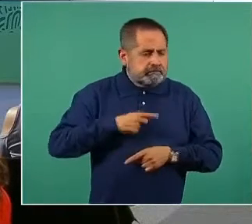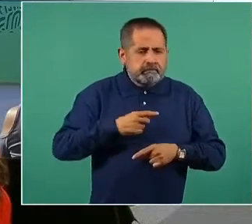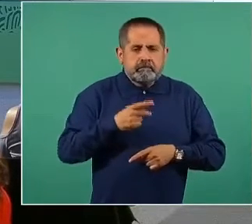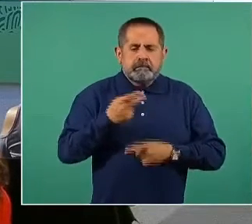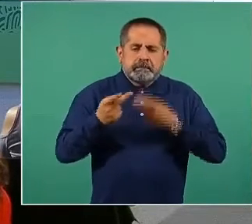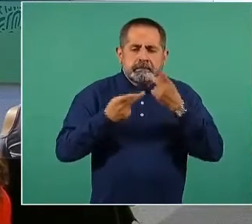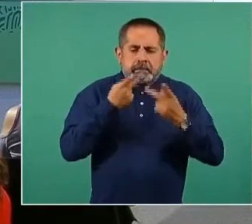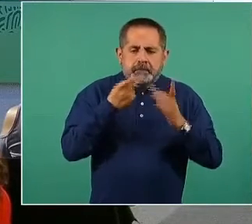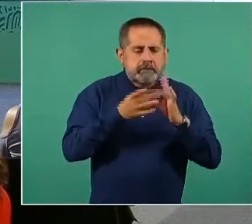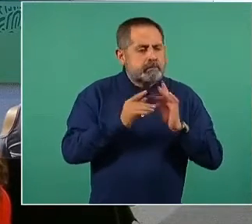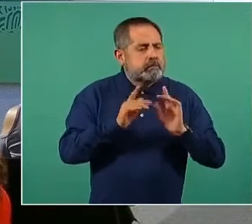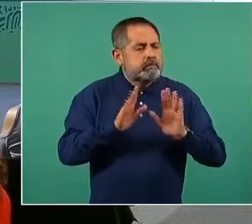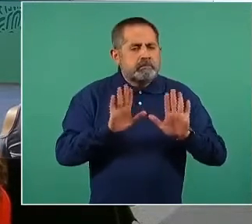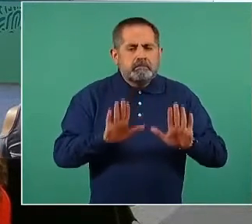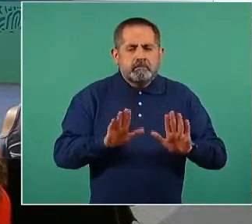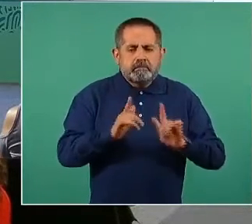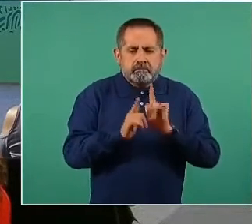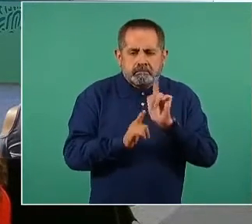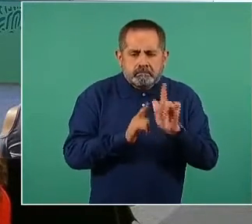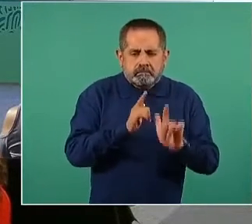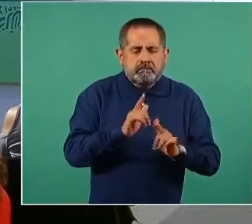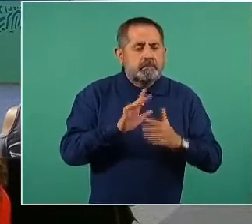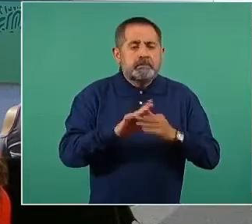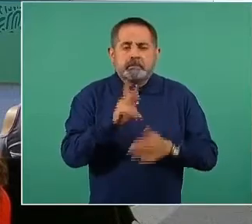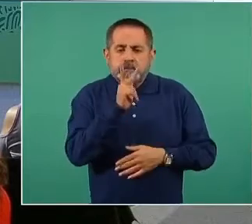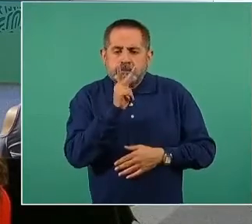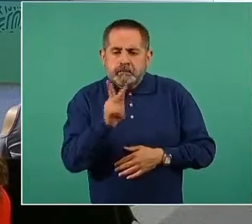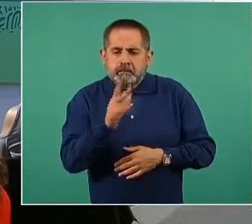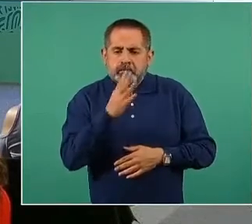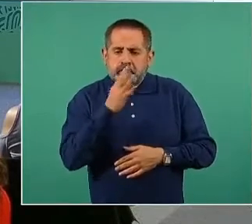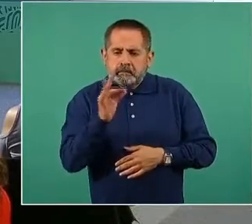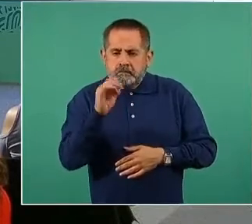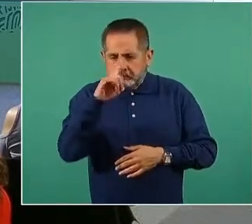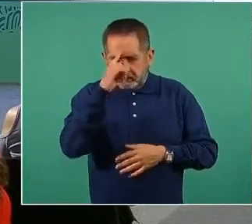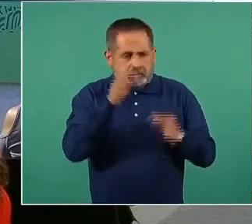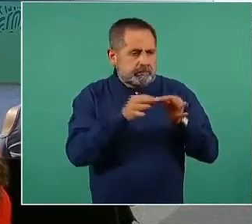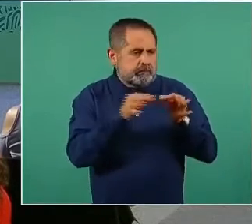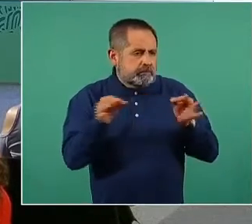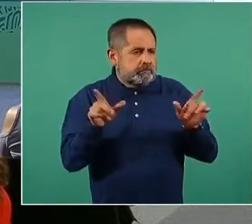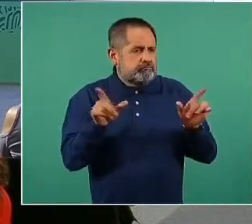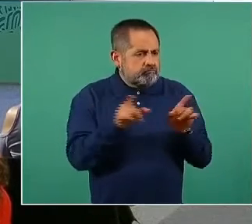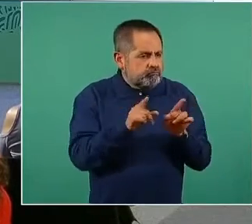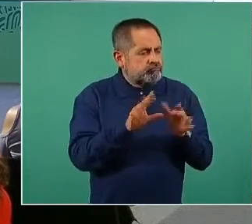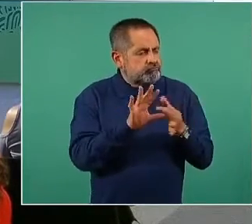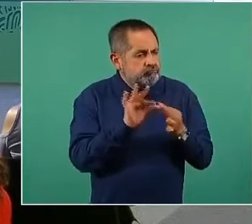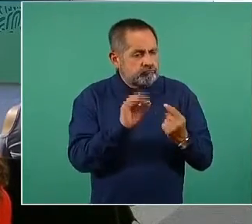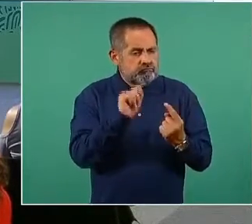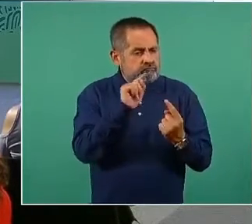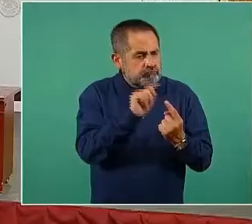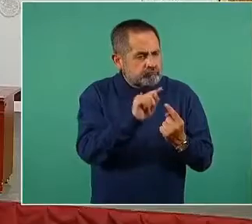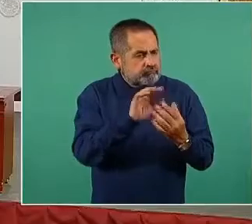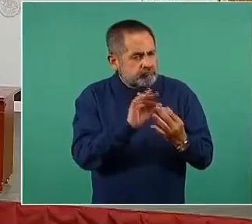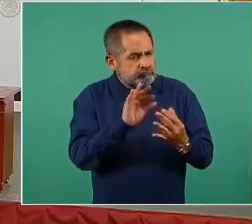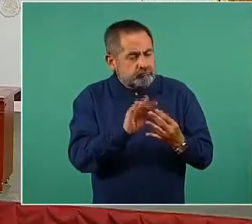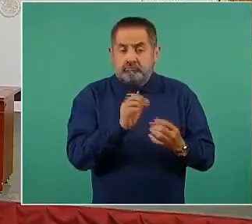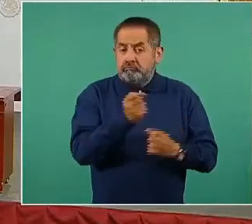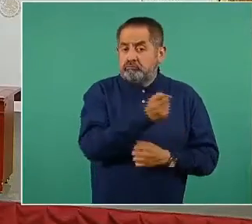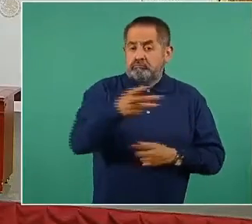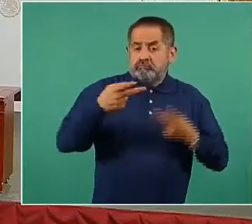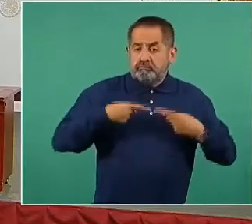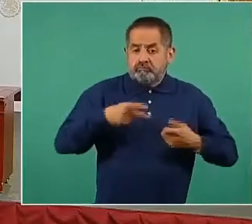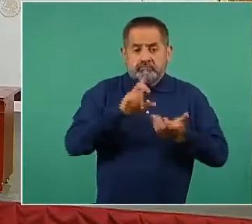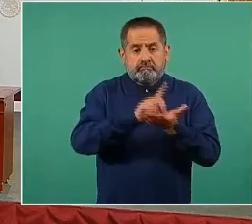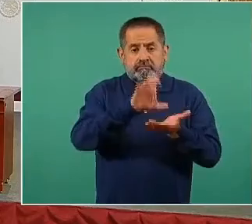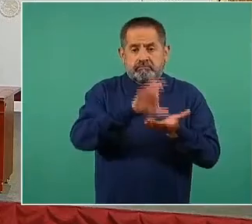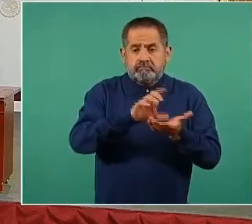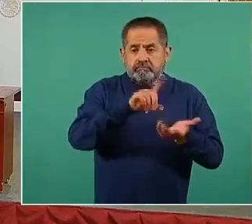tranquilamente, con palabras sencillas, frases cortas, porque hay muchas, muchas personas con discapacidad que